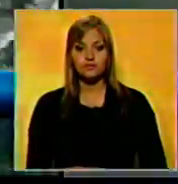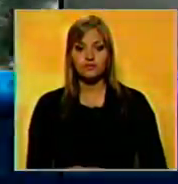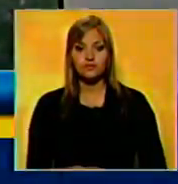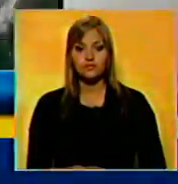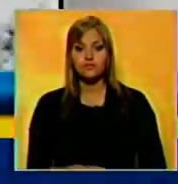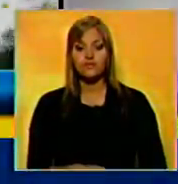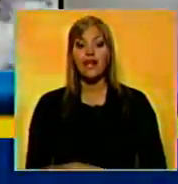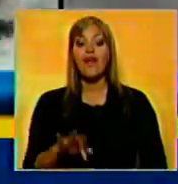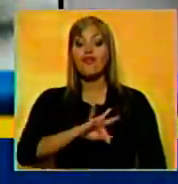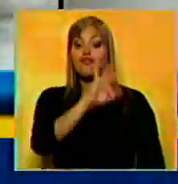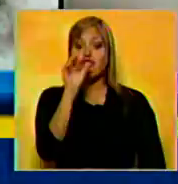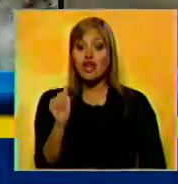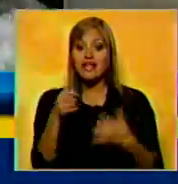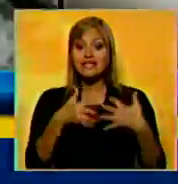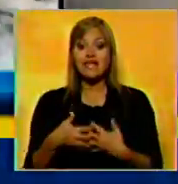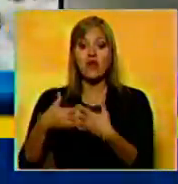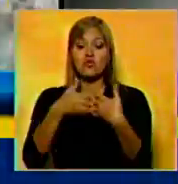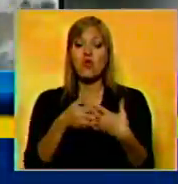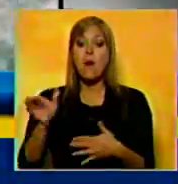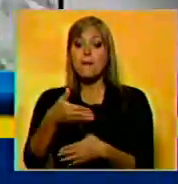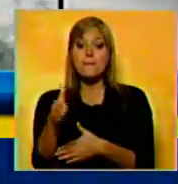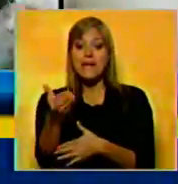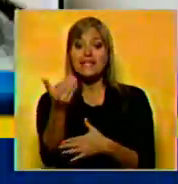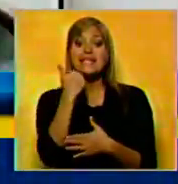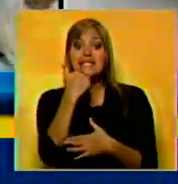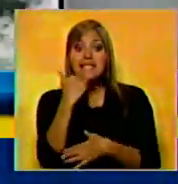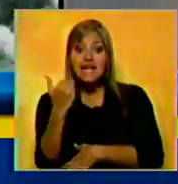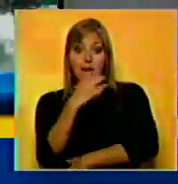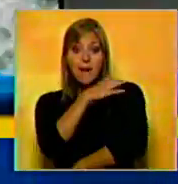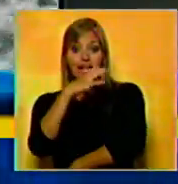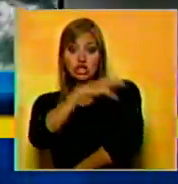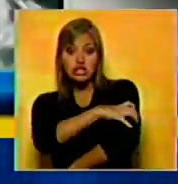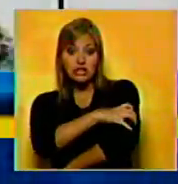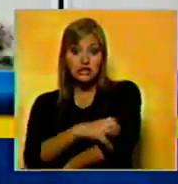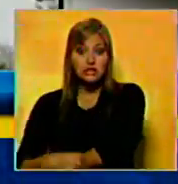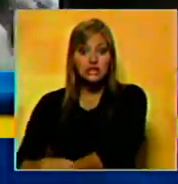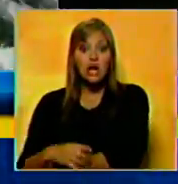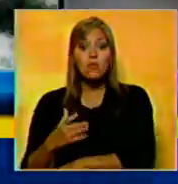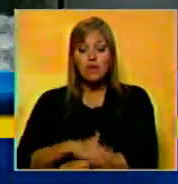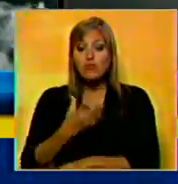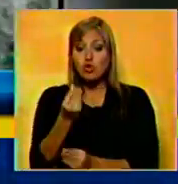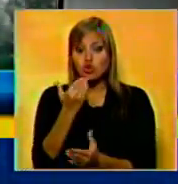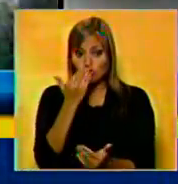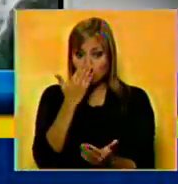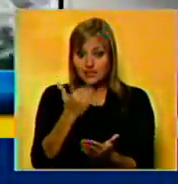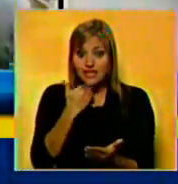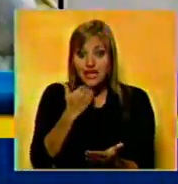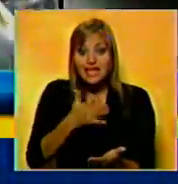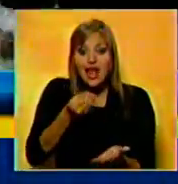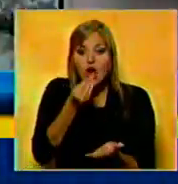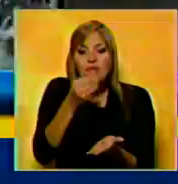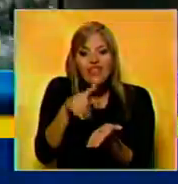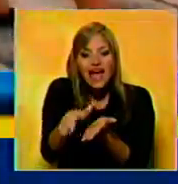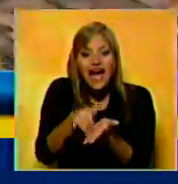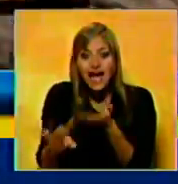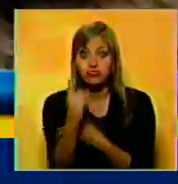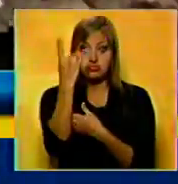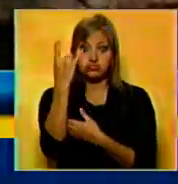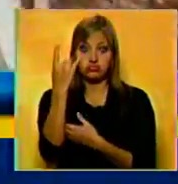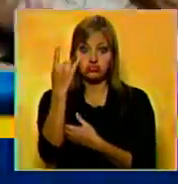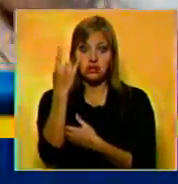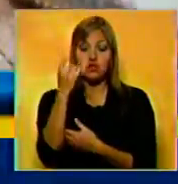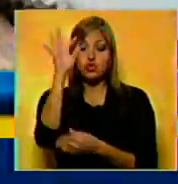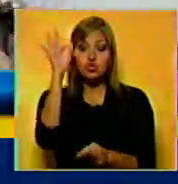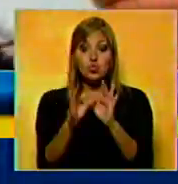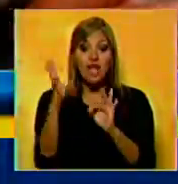En Florida, Estados Unidos, un pesábalo casi devora el brazo de un turista que se acercó mucho al agua para alimentarlo. La víctima tuvo